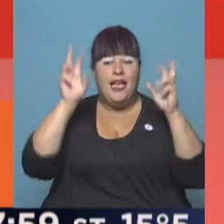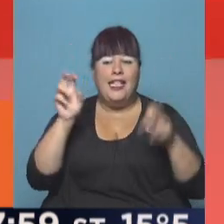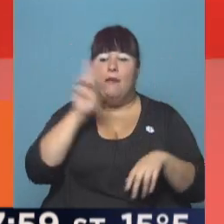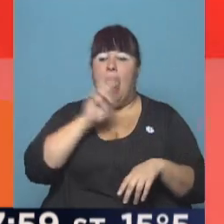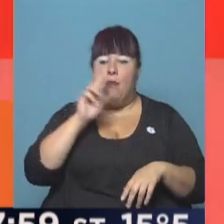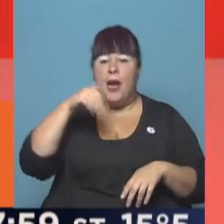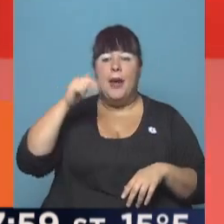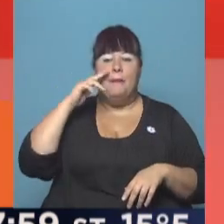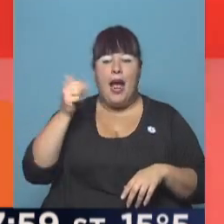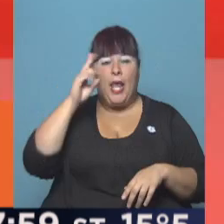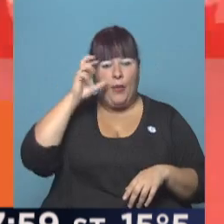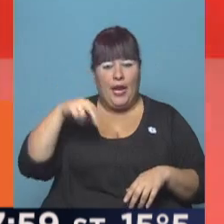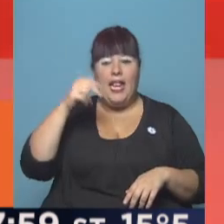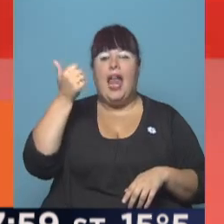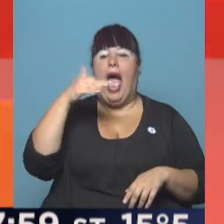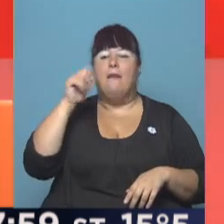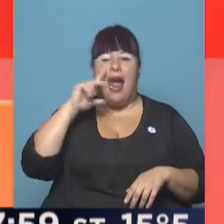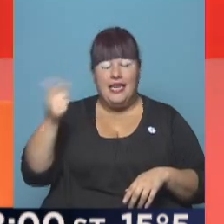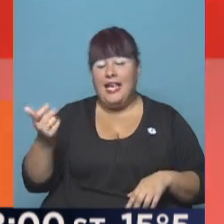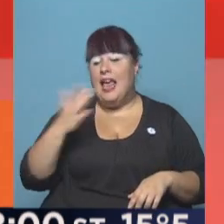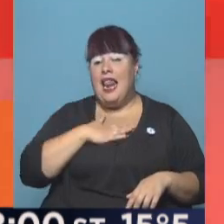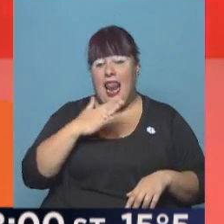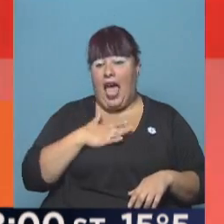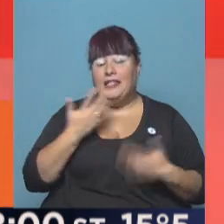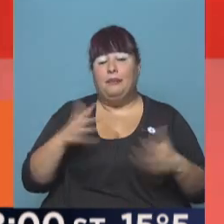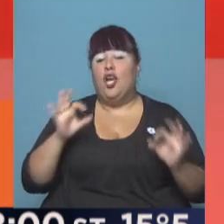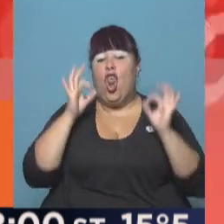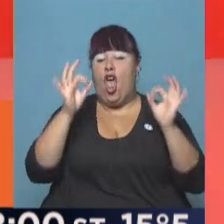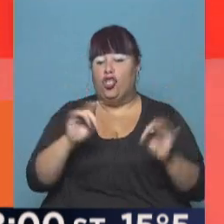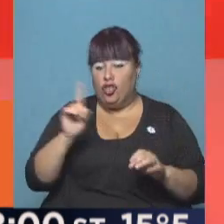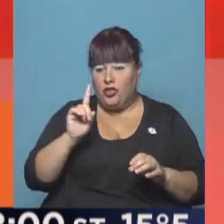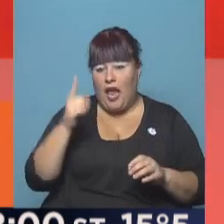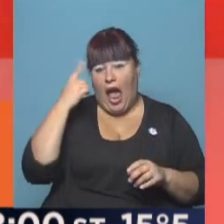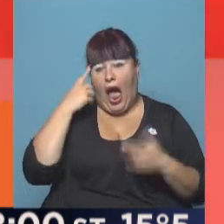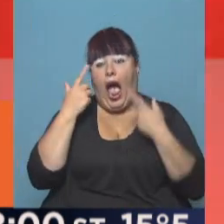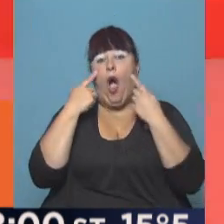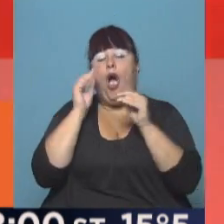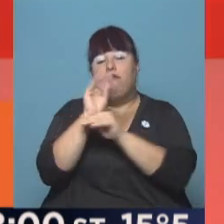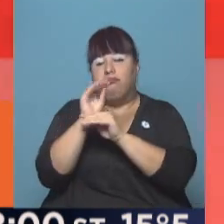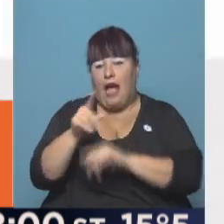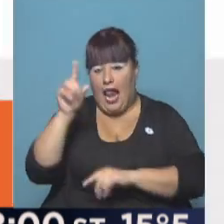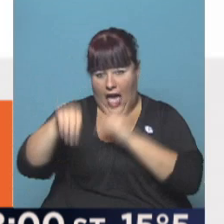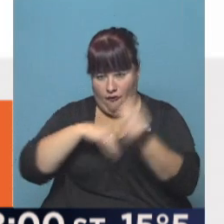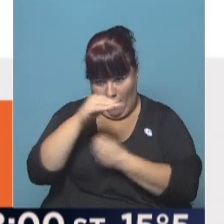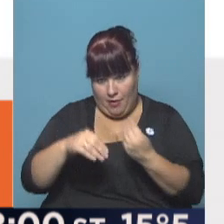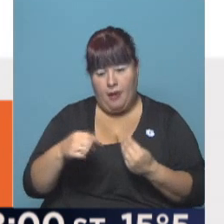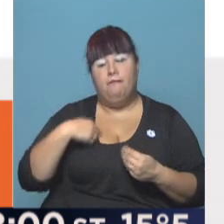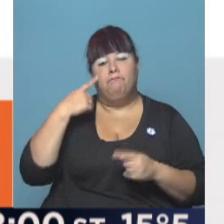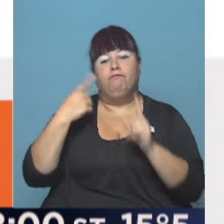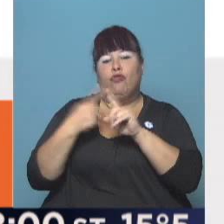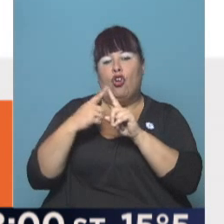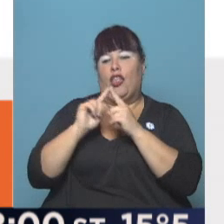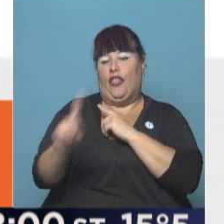la pasajera María Belén Amarilla, lamentamos no haber alcanzado las expectativas de la familia. Hemos tomado